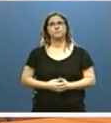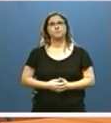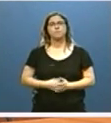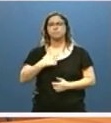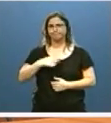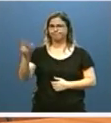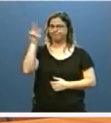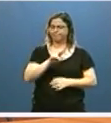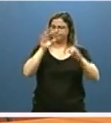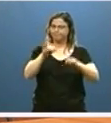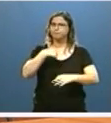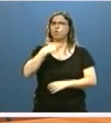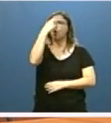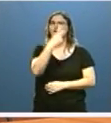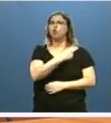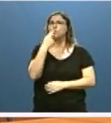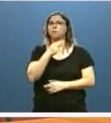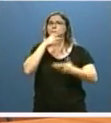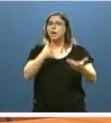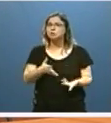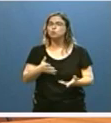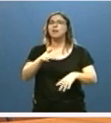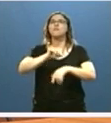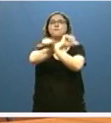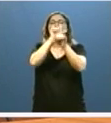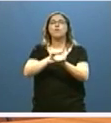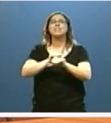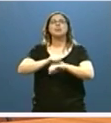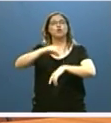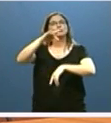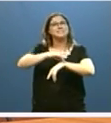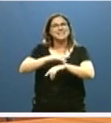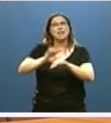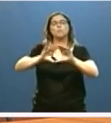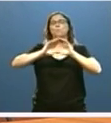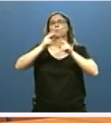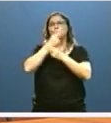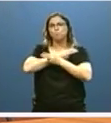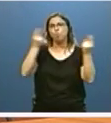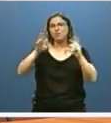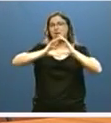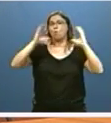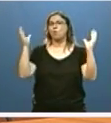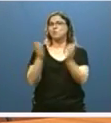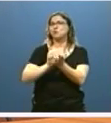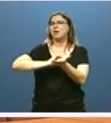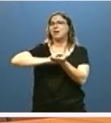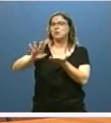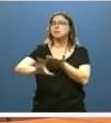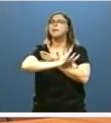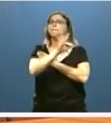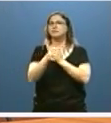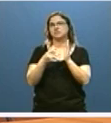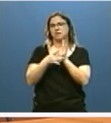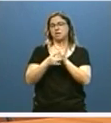Reitero mi compromiso con el actual modelo de sanidad pública universal, gratuita y de calidad, pero hay que seguir mejorándolo.